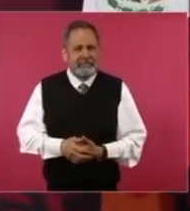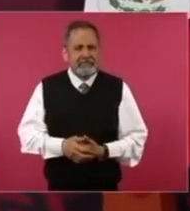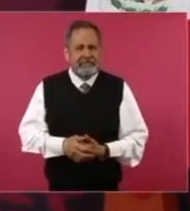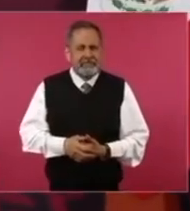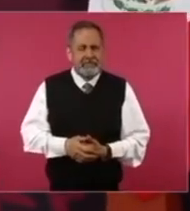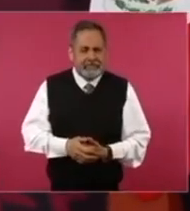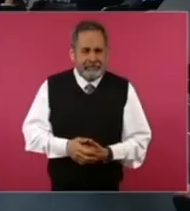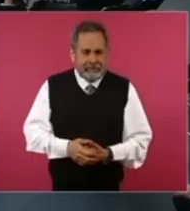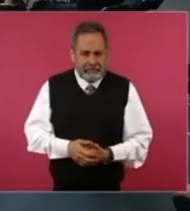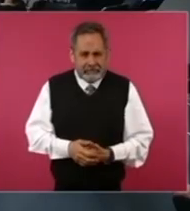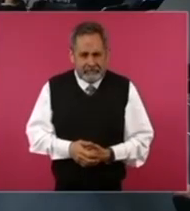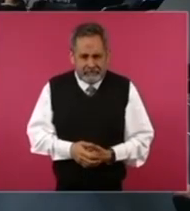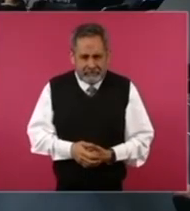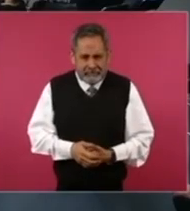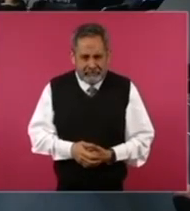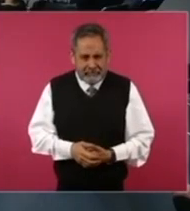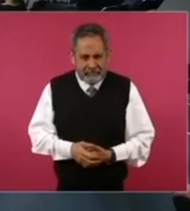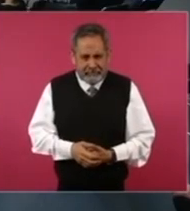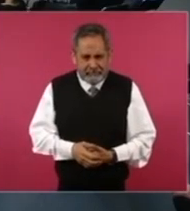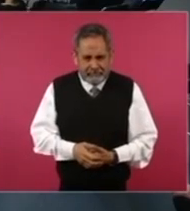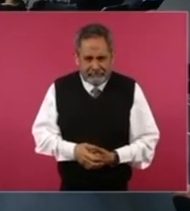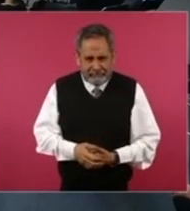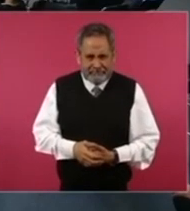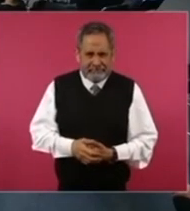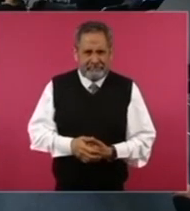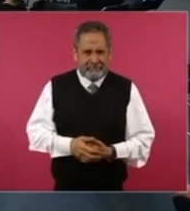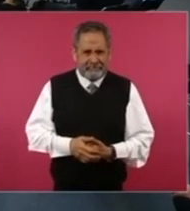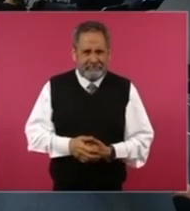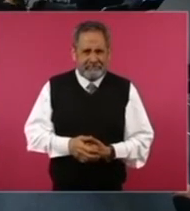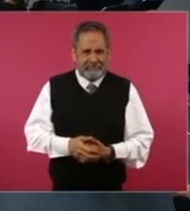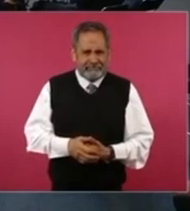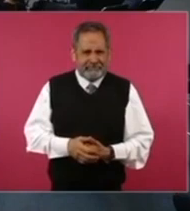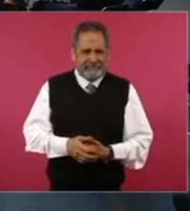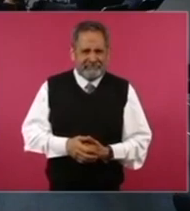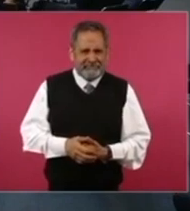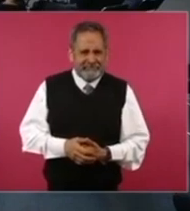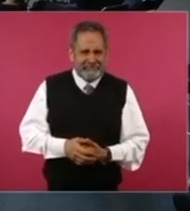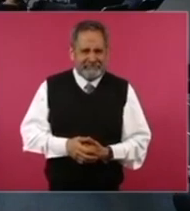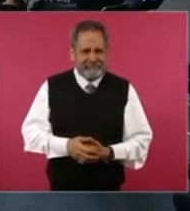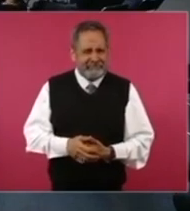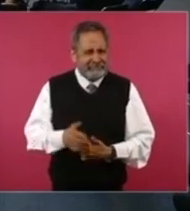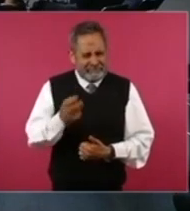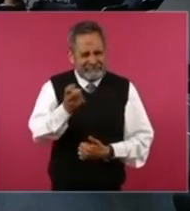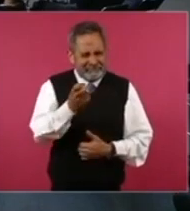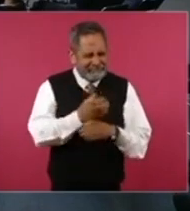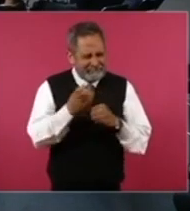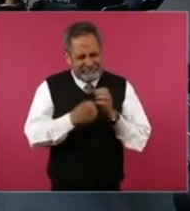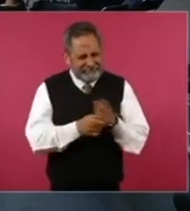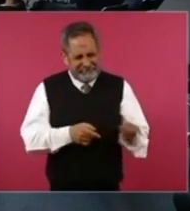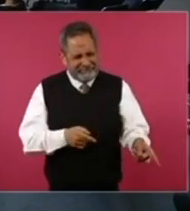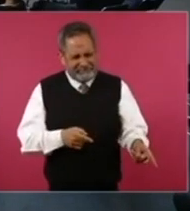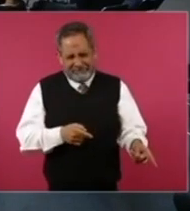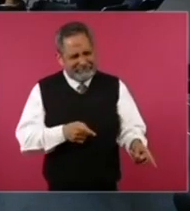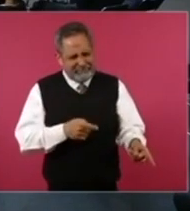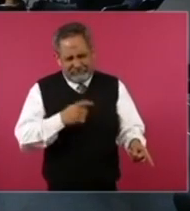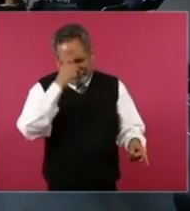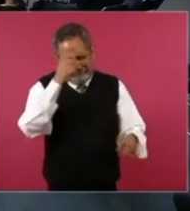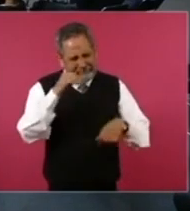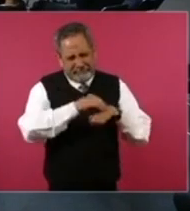Solamente con Google. Sí, pero de ese tipo de cosas, pues. Y además,